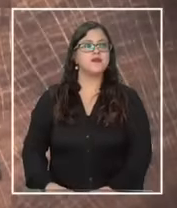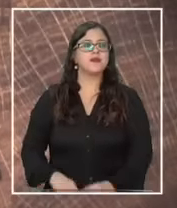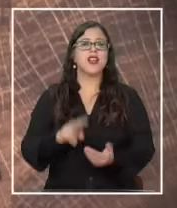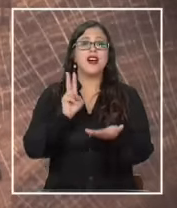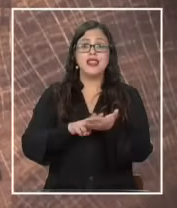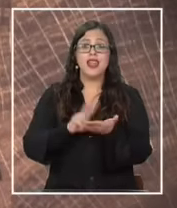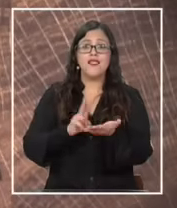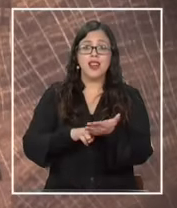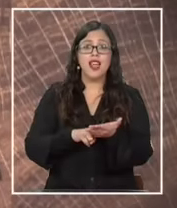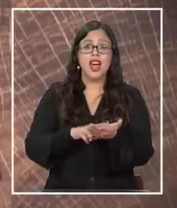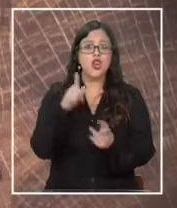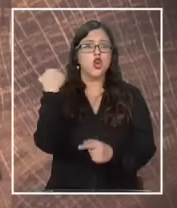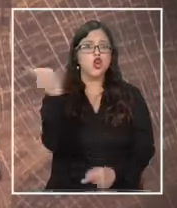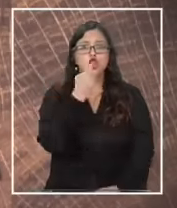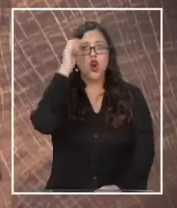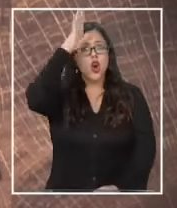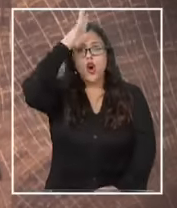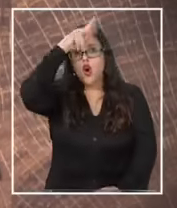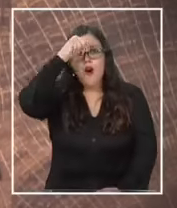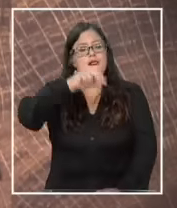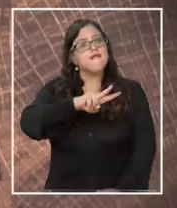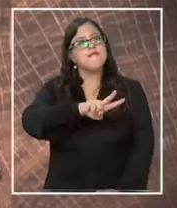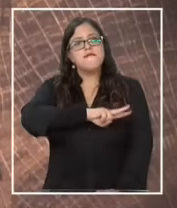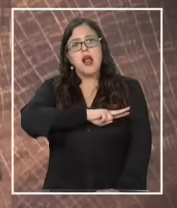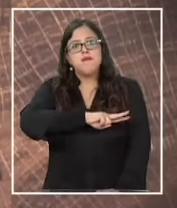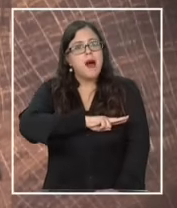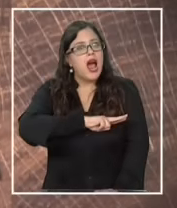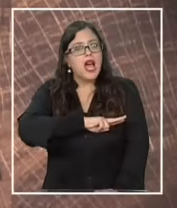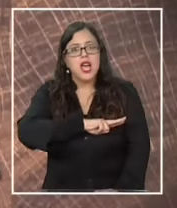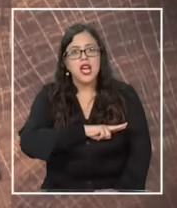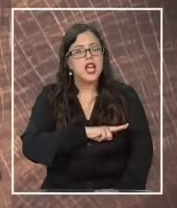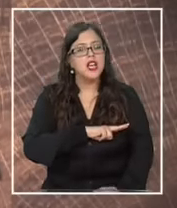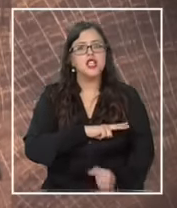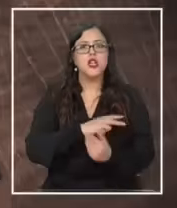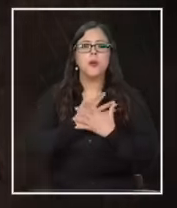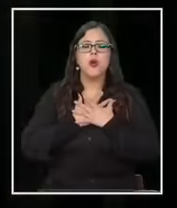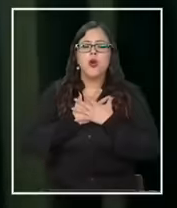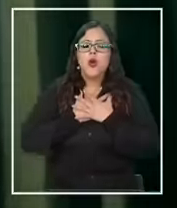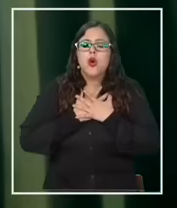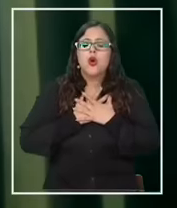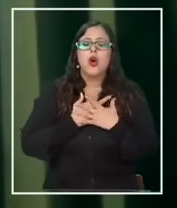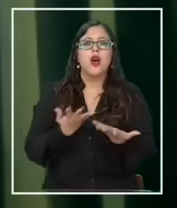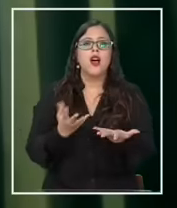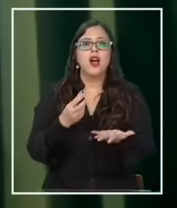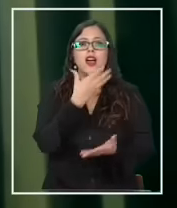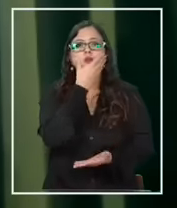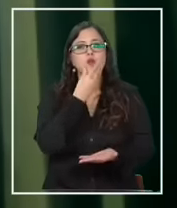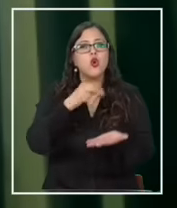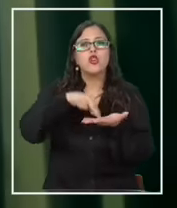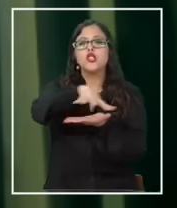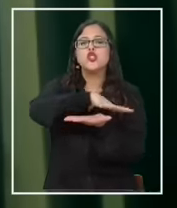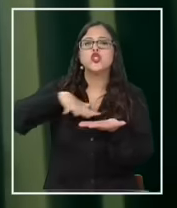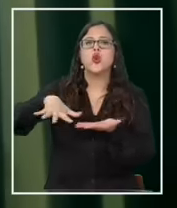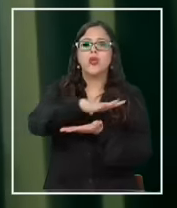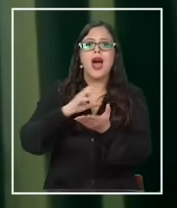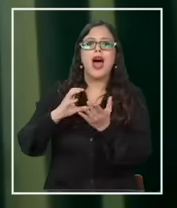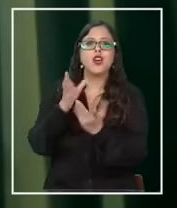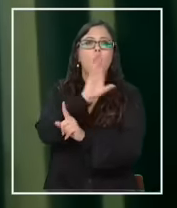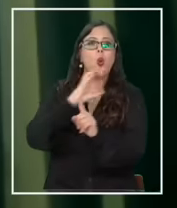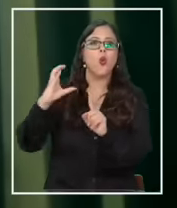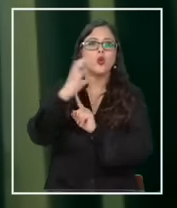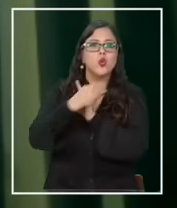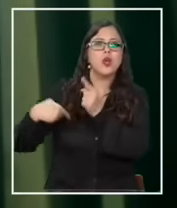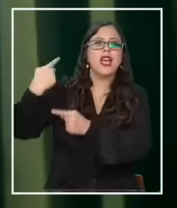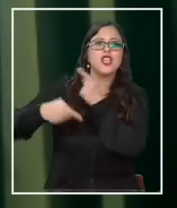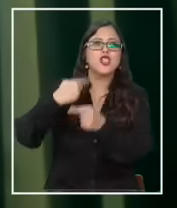Realmente nos enamoramos de Valparaíso tiene una vibra muy especial es una hermosa ciudad con mucha cultura e historia los